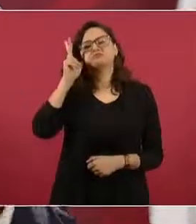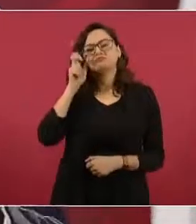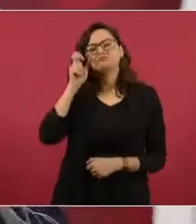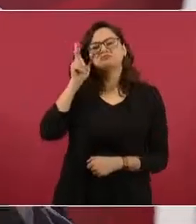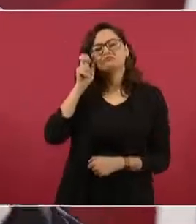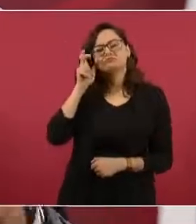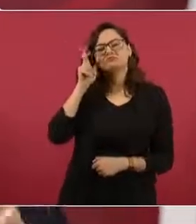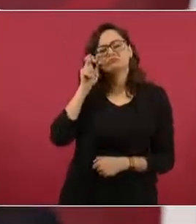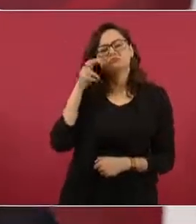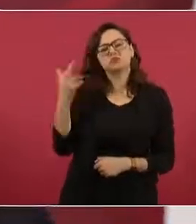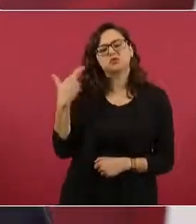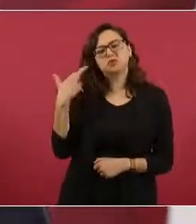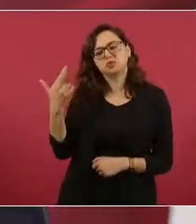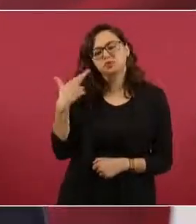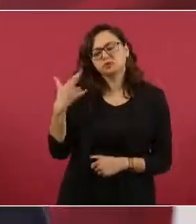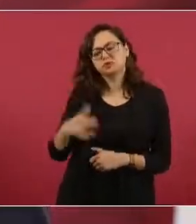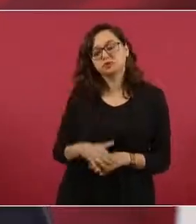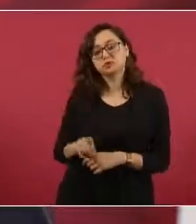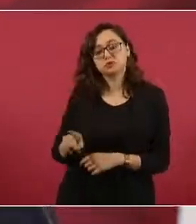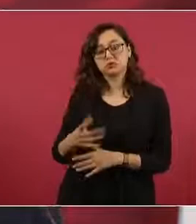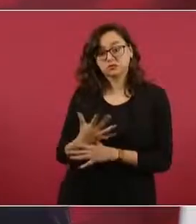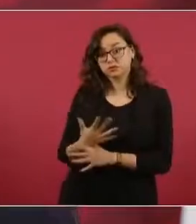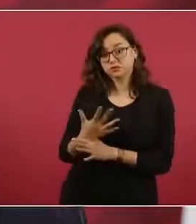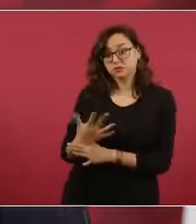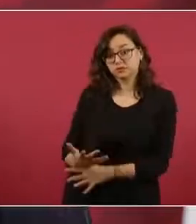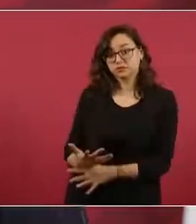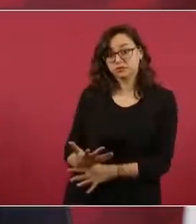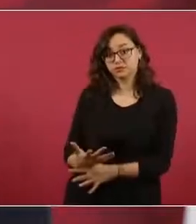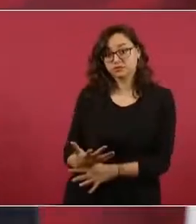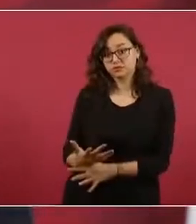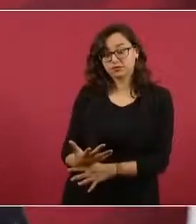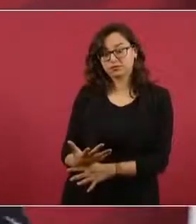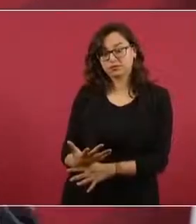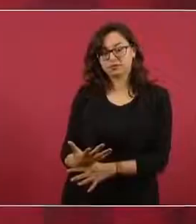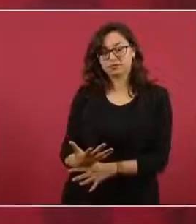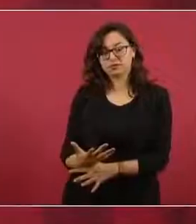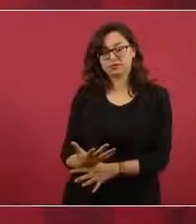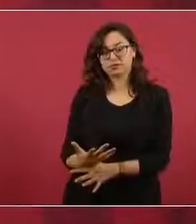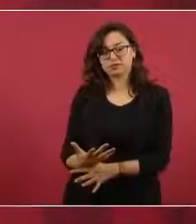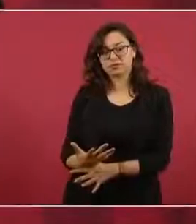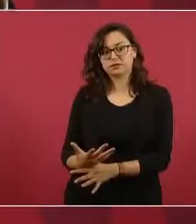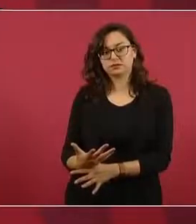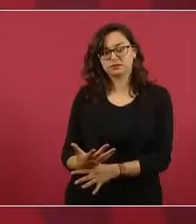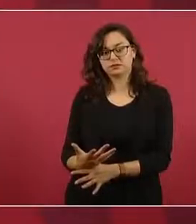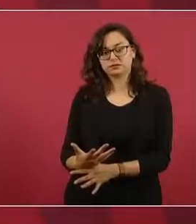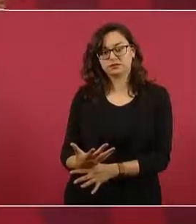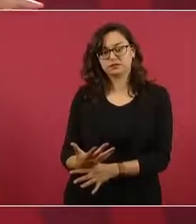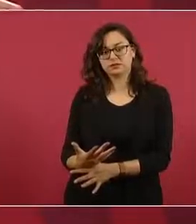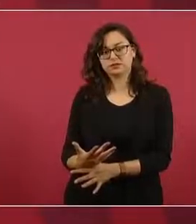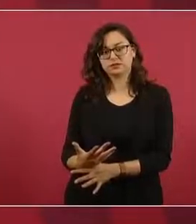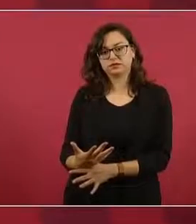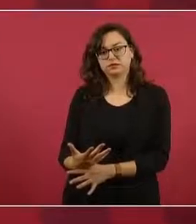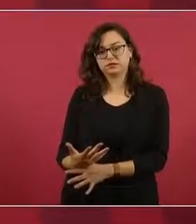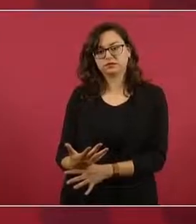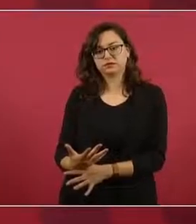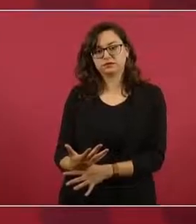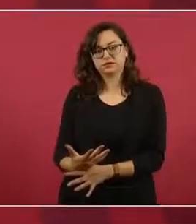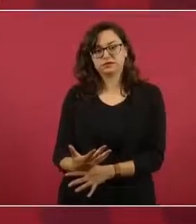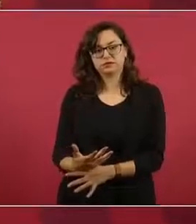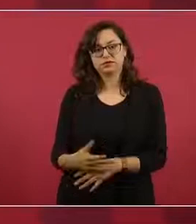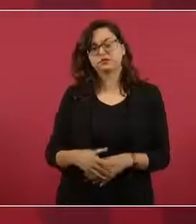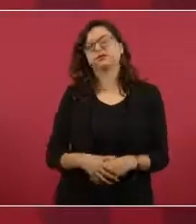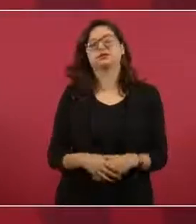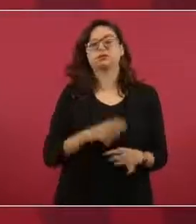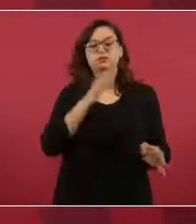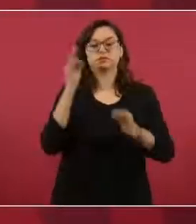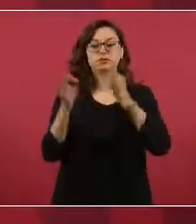diciendo, empezaban los encabezados de las